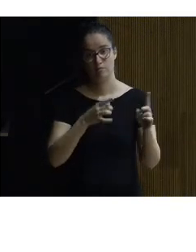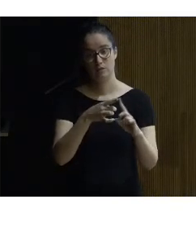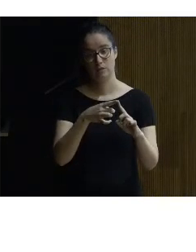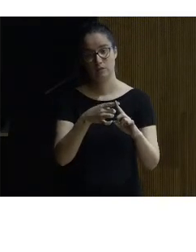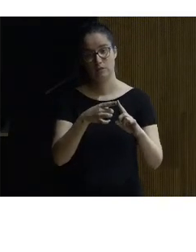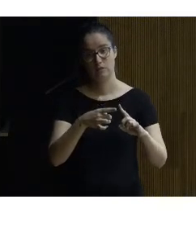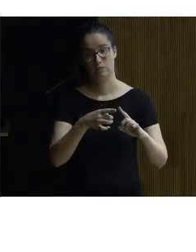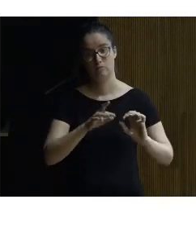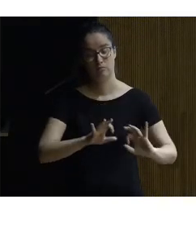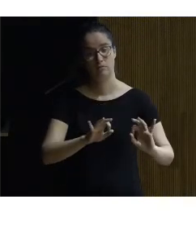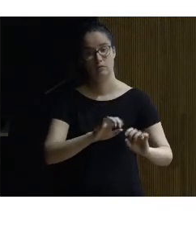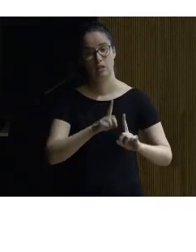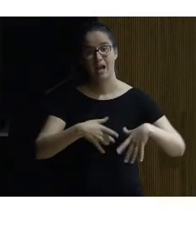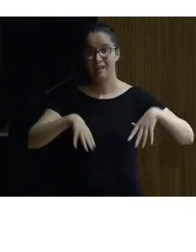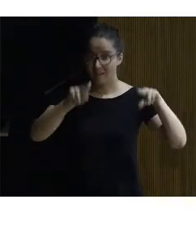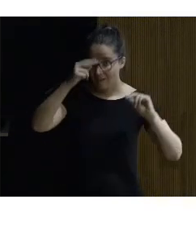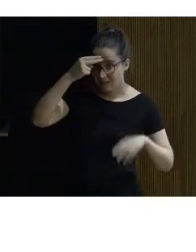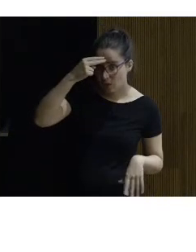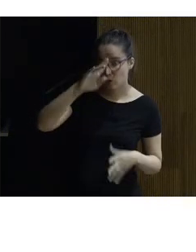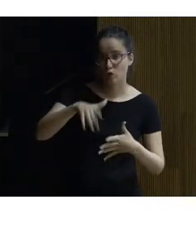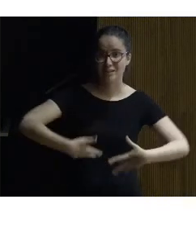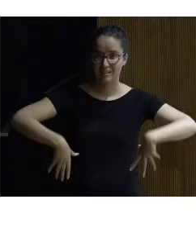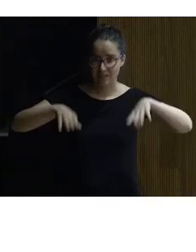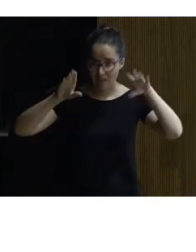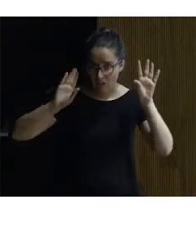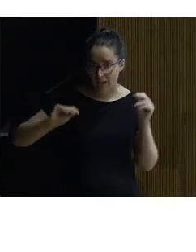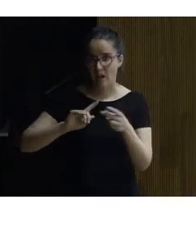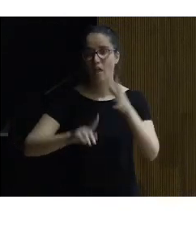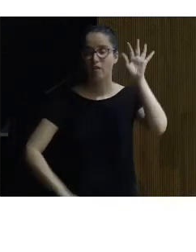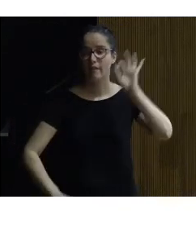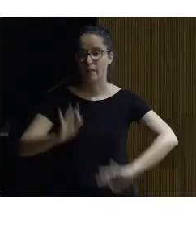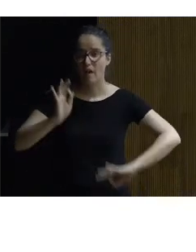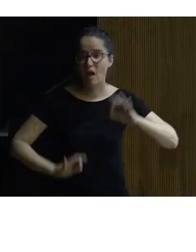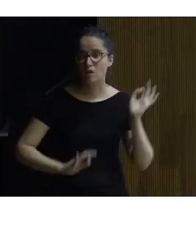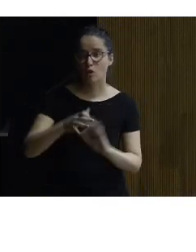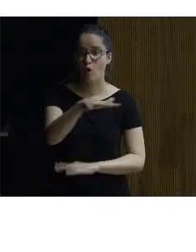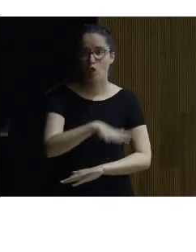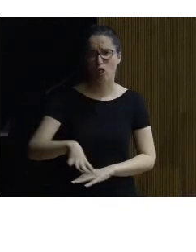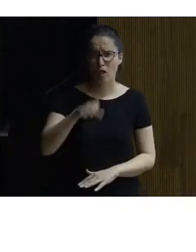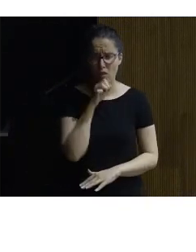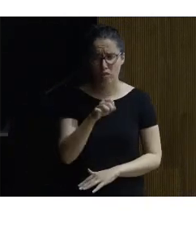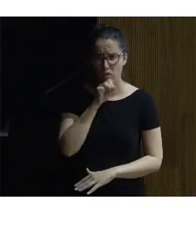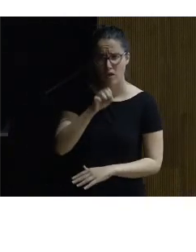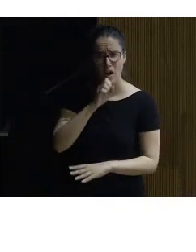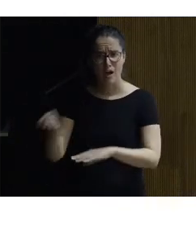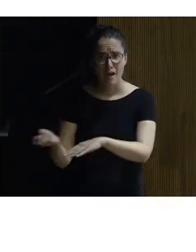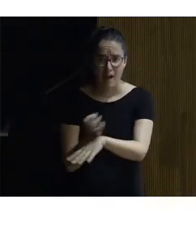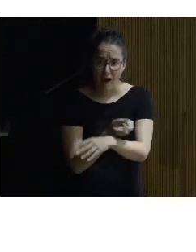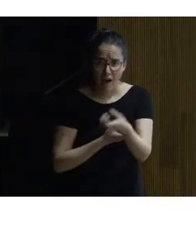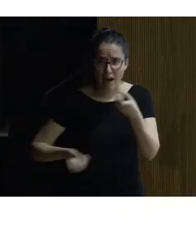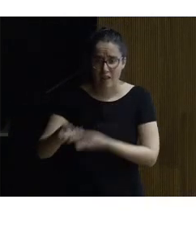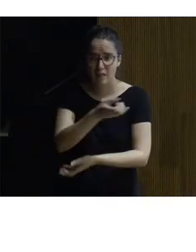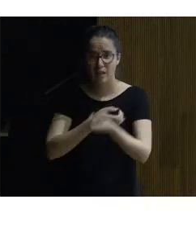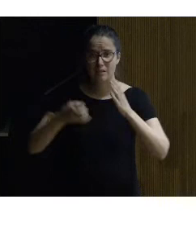brevísimamente a castillos a catedrales a teatros a cascos históricos a jardines a